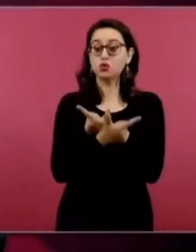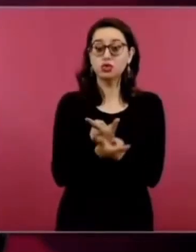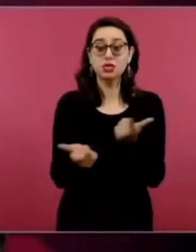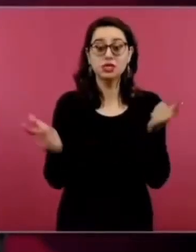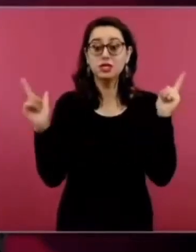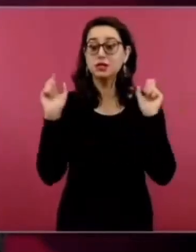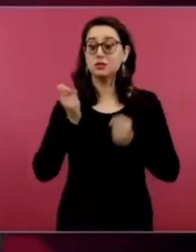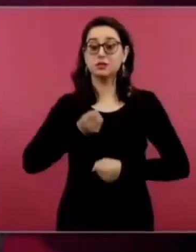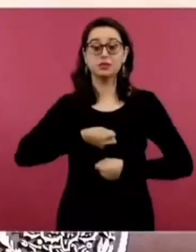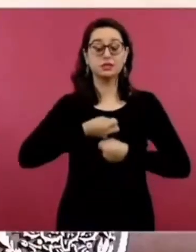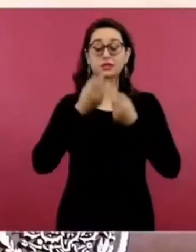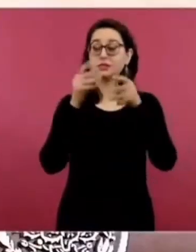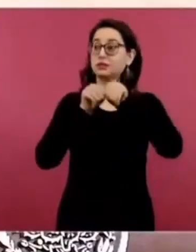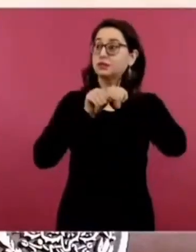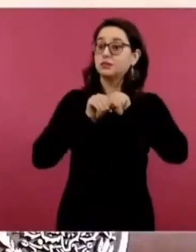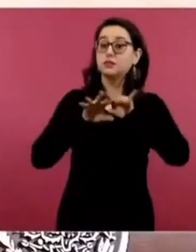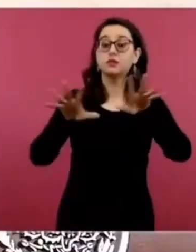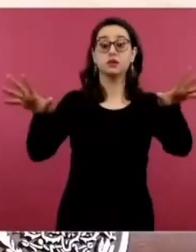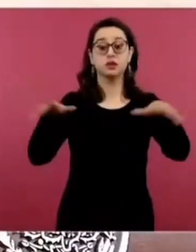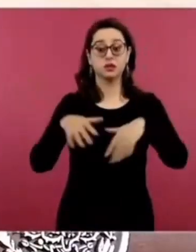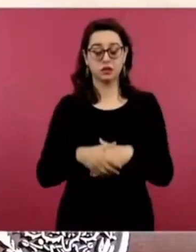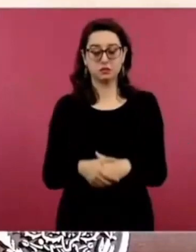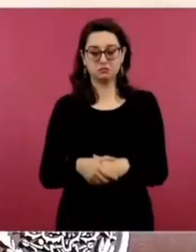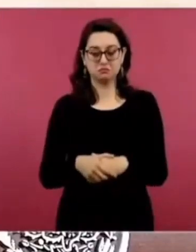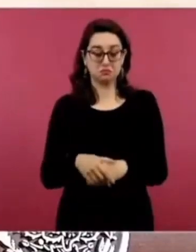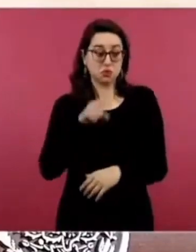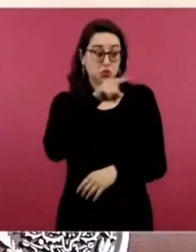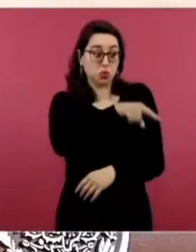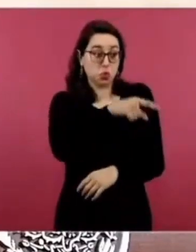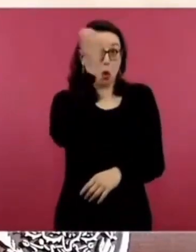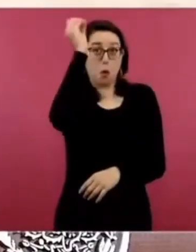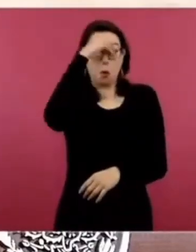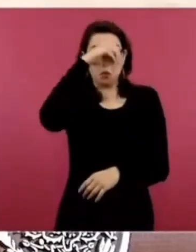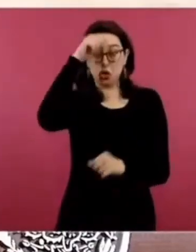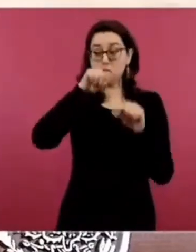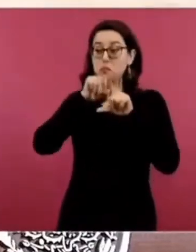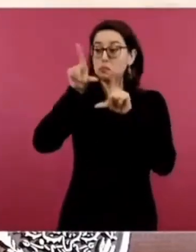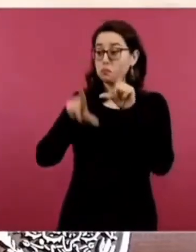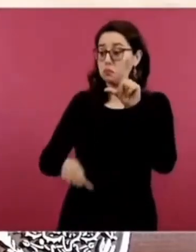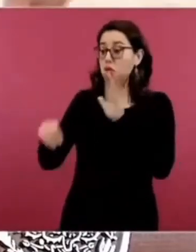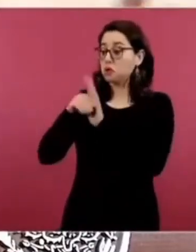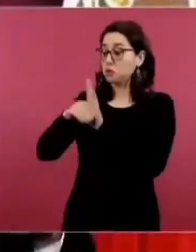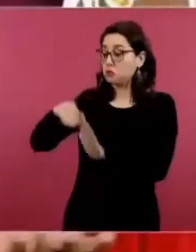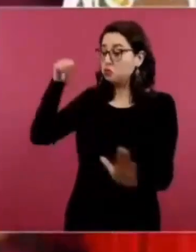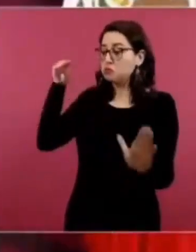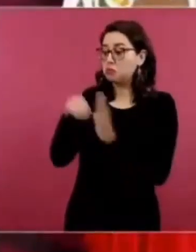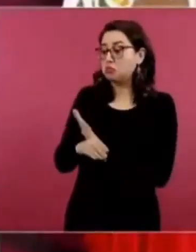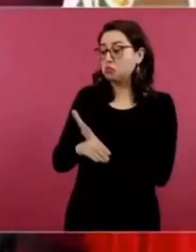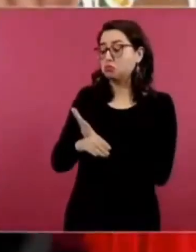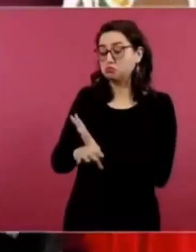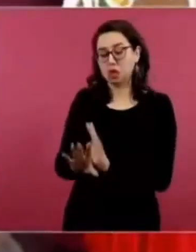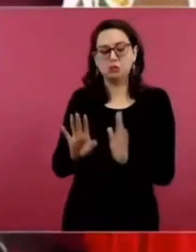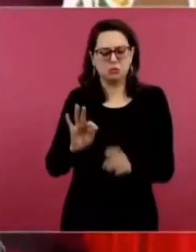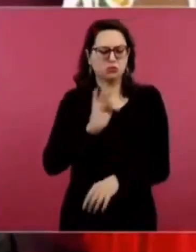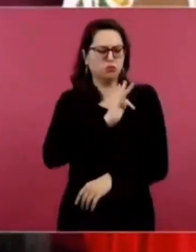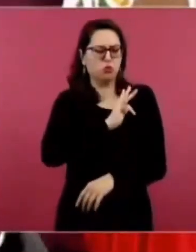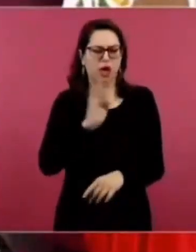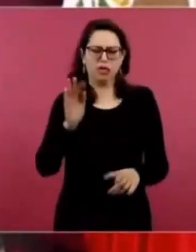si se piensa que se está destruyendo el país, pues hay el derecho también